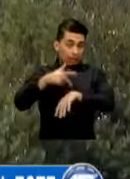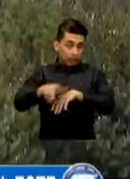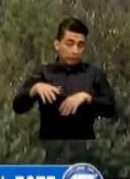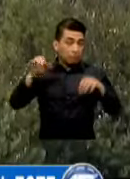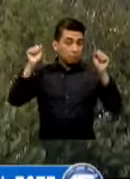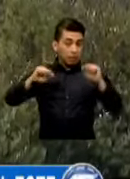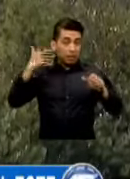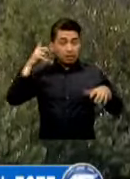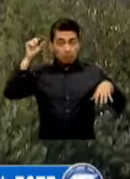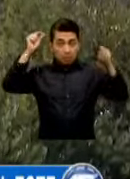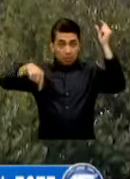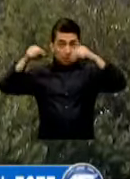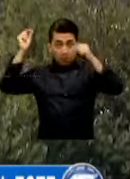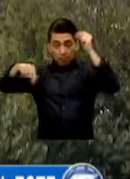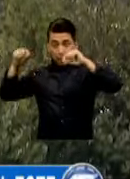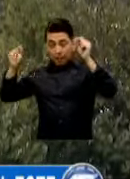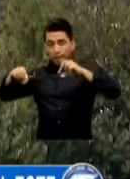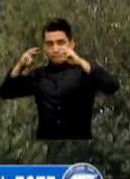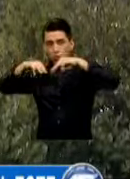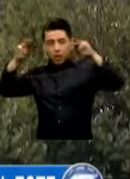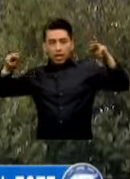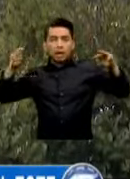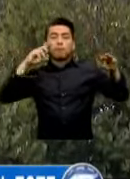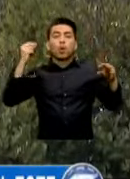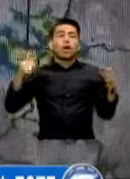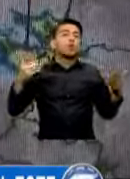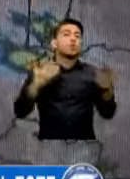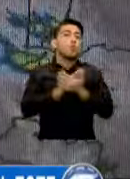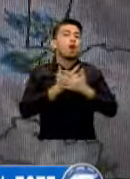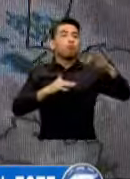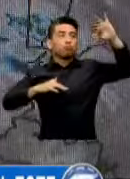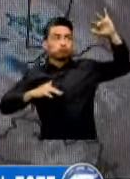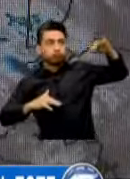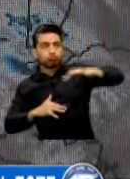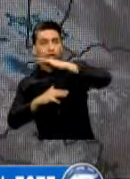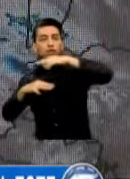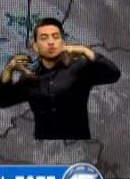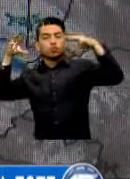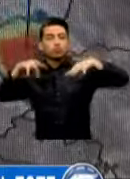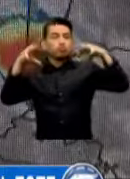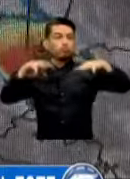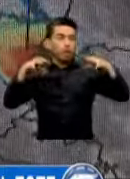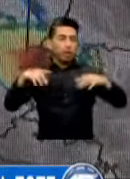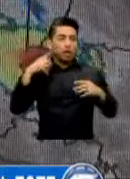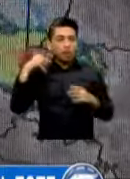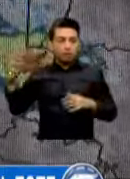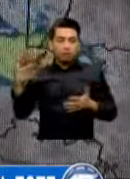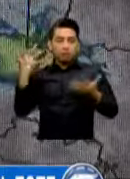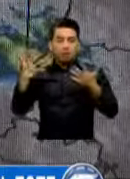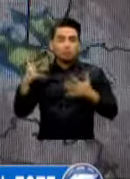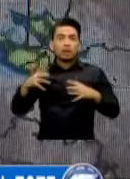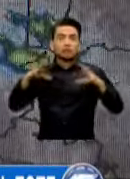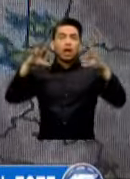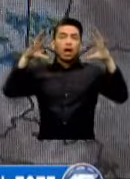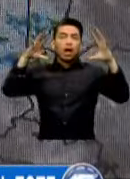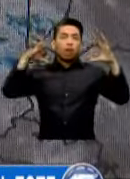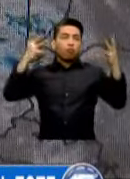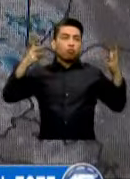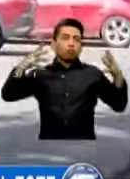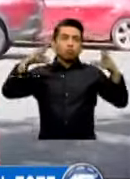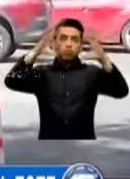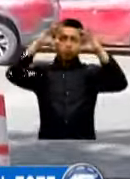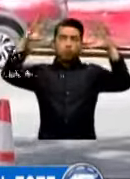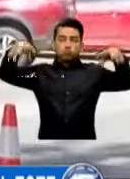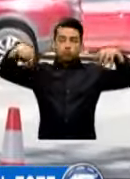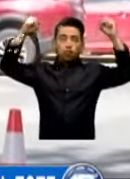Montañosas Esto Debido A La Entrada De Ondas Del Este O Un Posible Sistema De Baja Presión Por El momento Seguiremos Teniendo Un